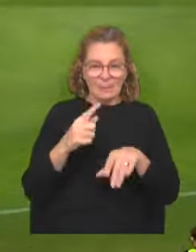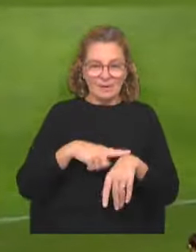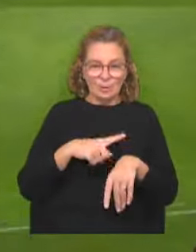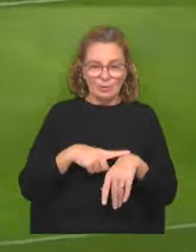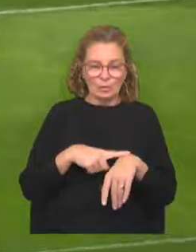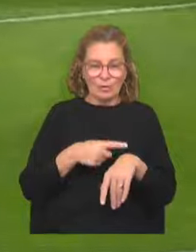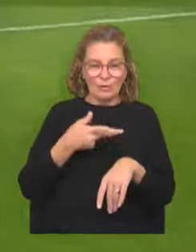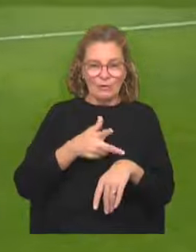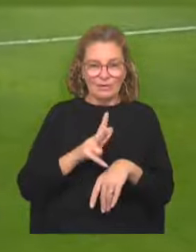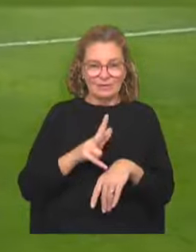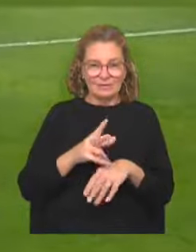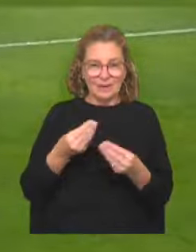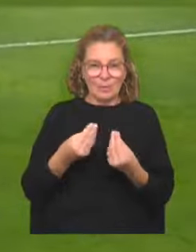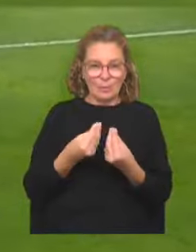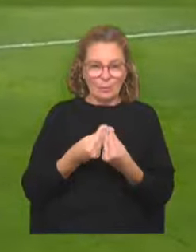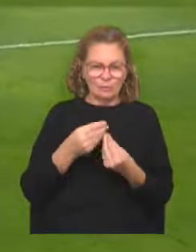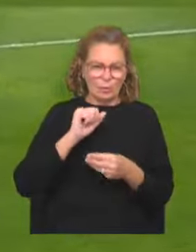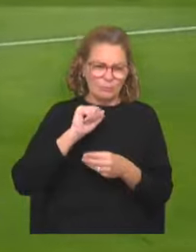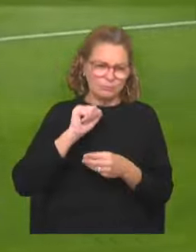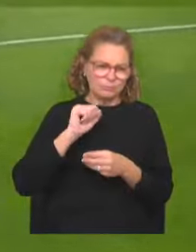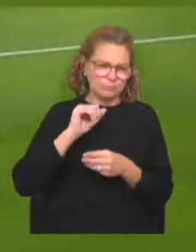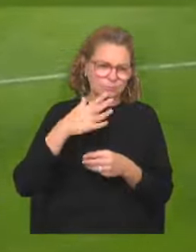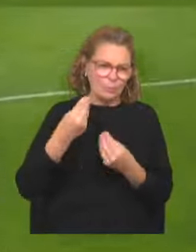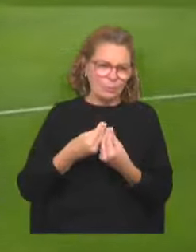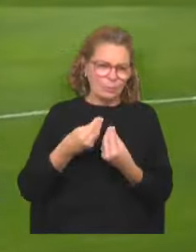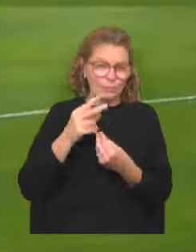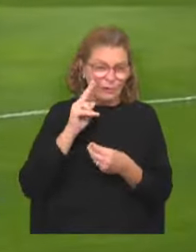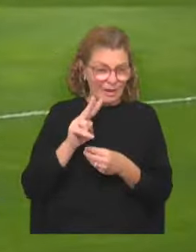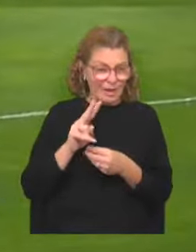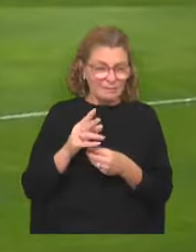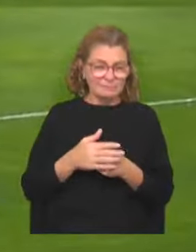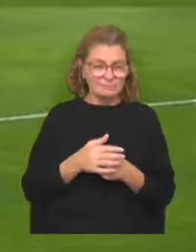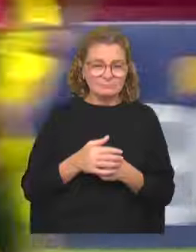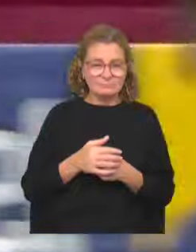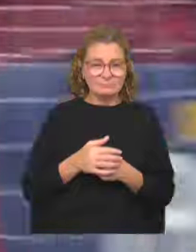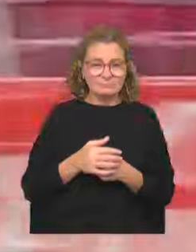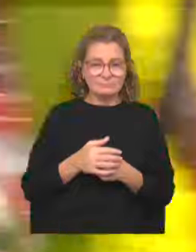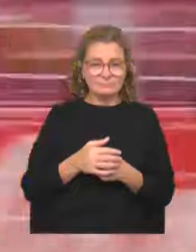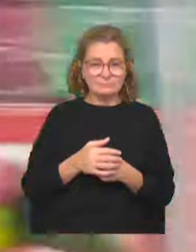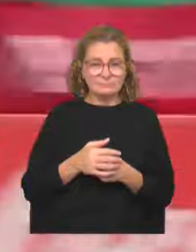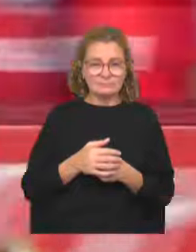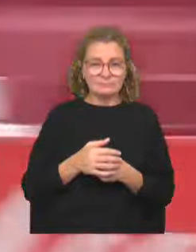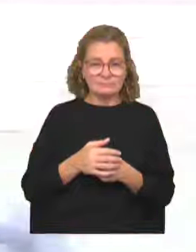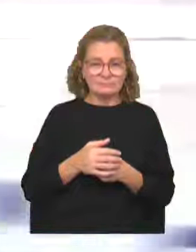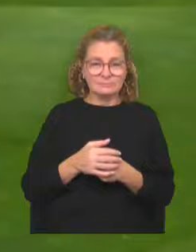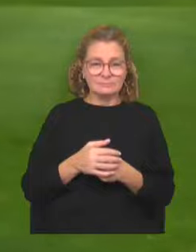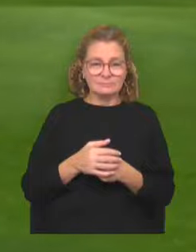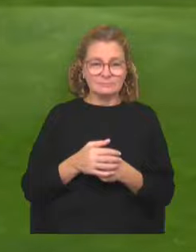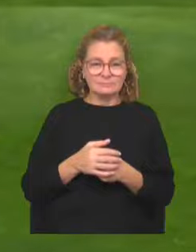Una fecha plagada de golazos. Y si no, aprecian, vean. Le pega casi que sin mirar.